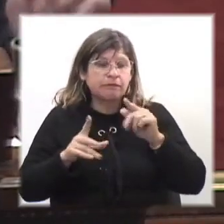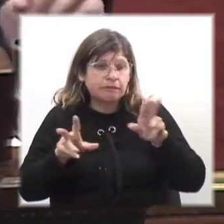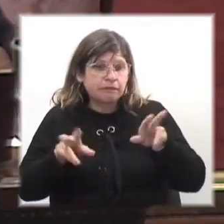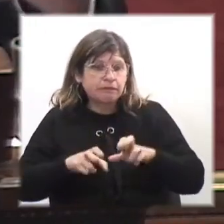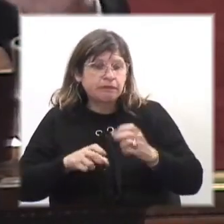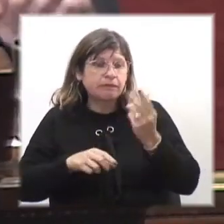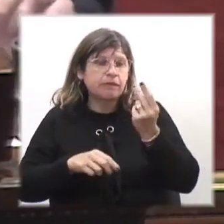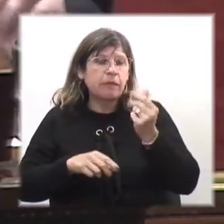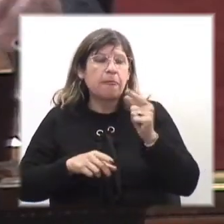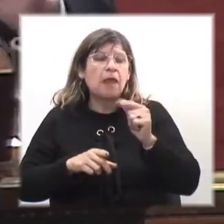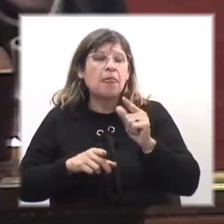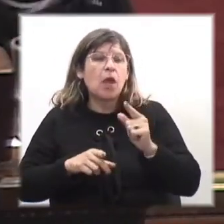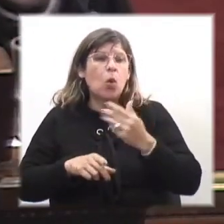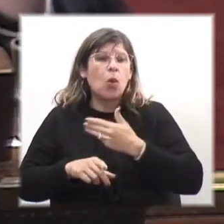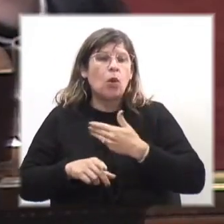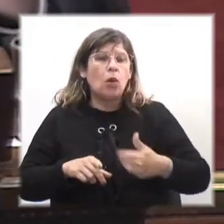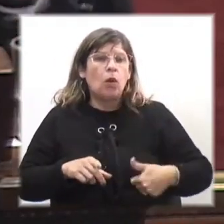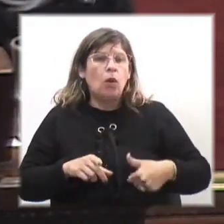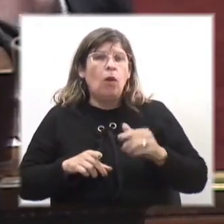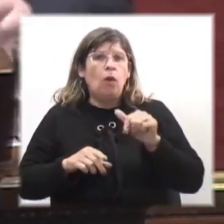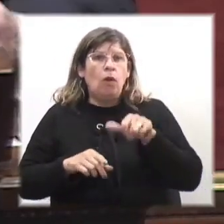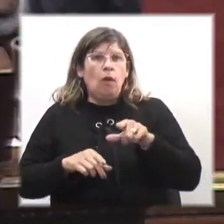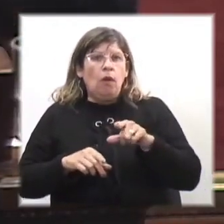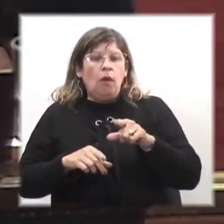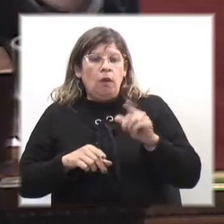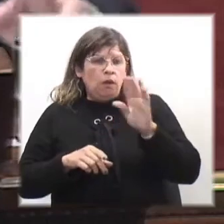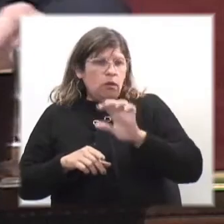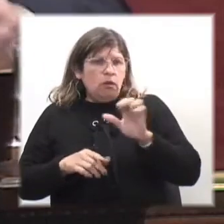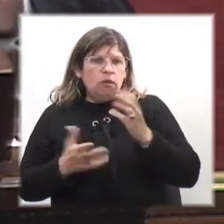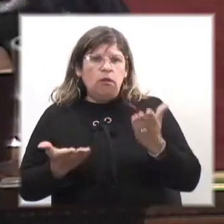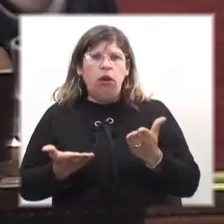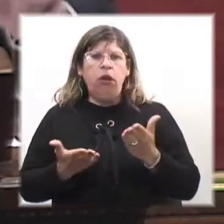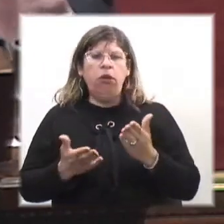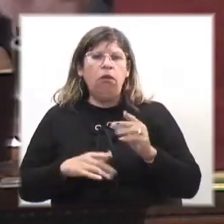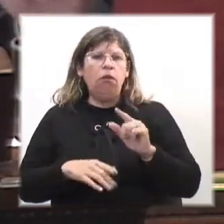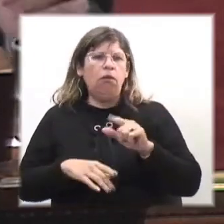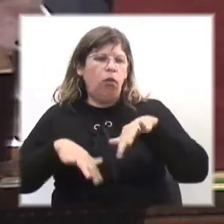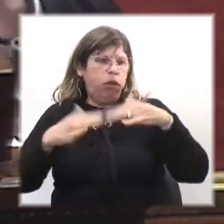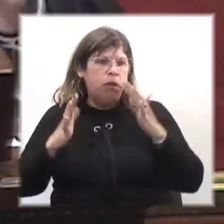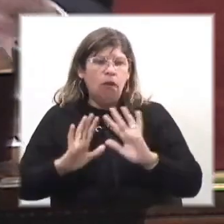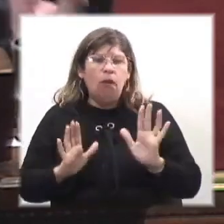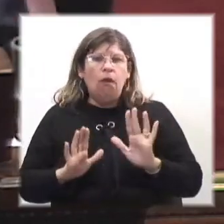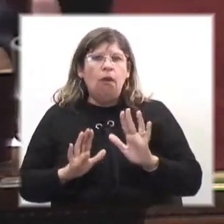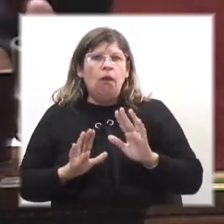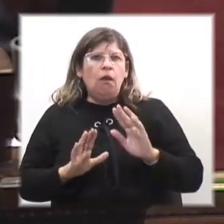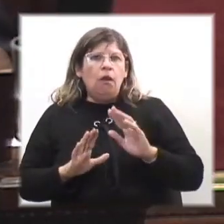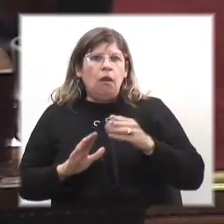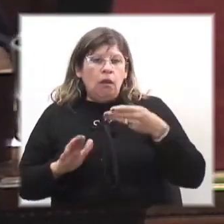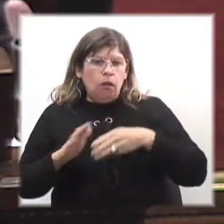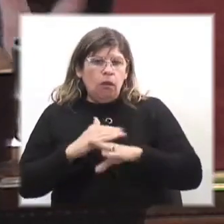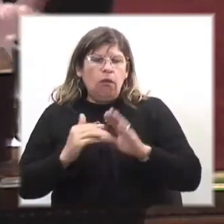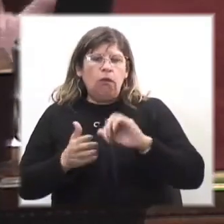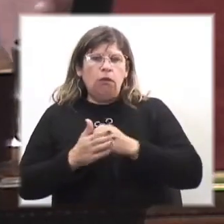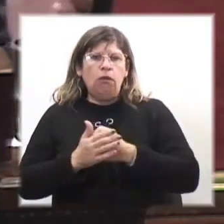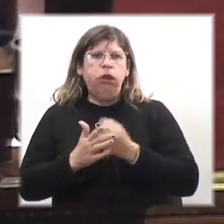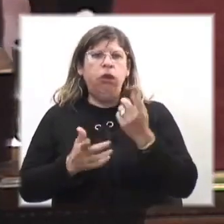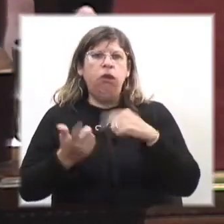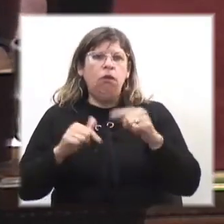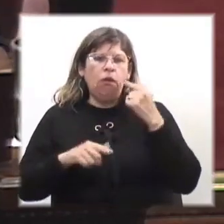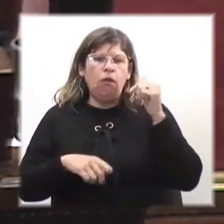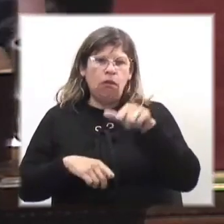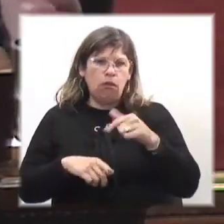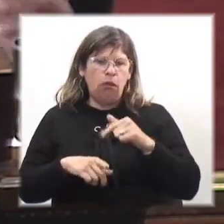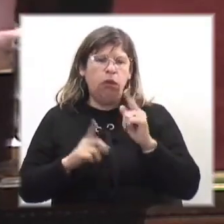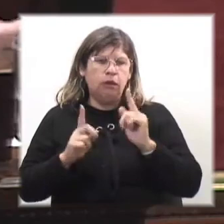de un empleador, de la empresa, de la pyme, de lo que sea, cuando entra al banco? Porque eso también se